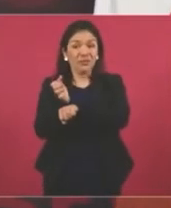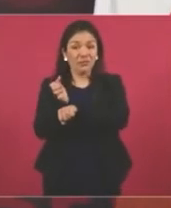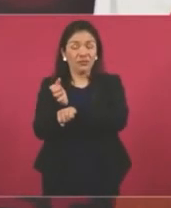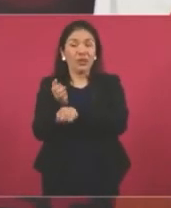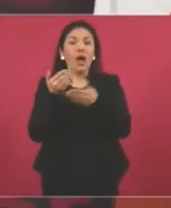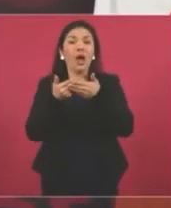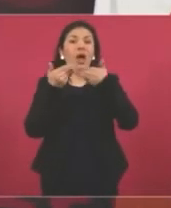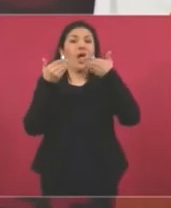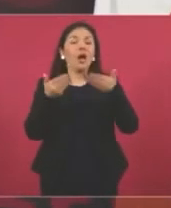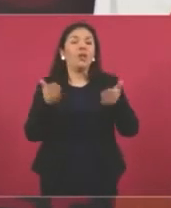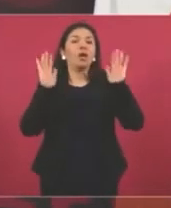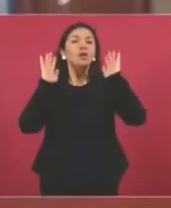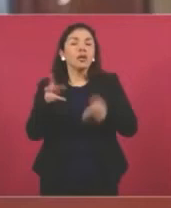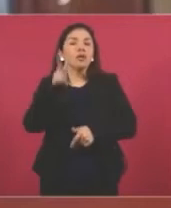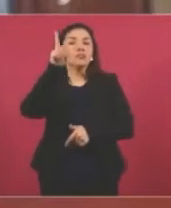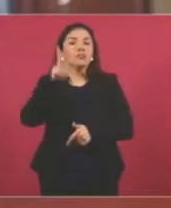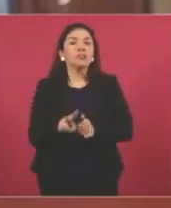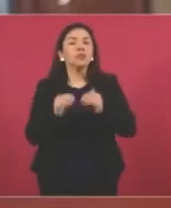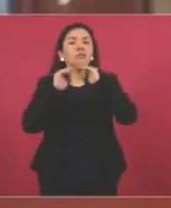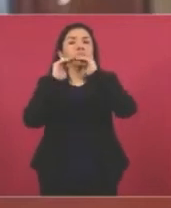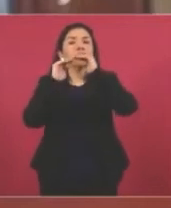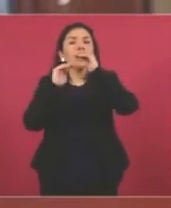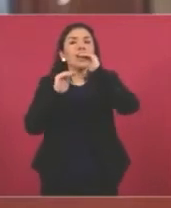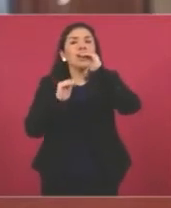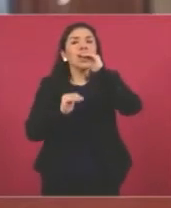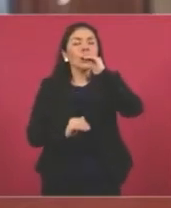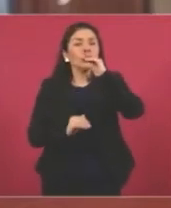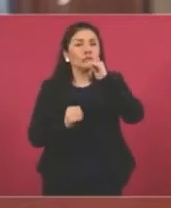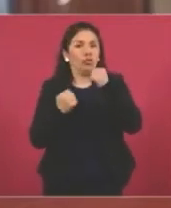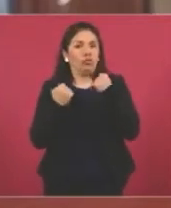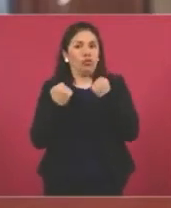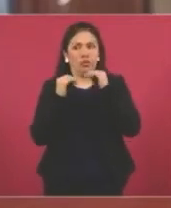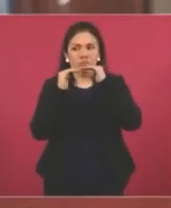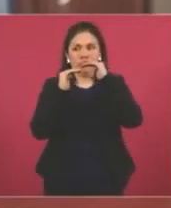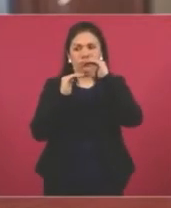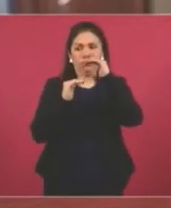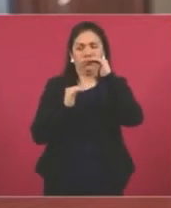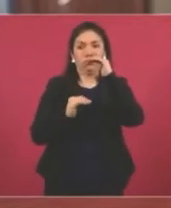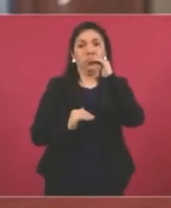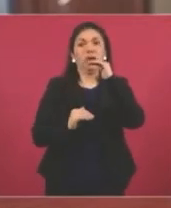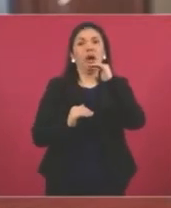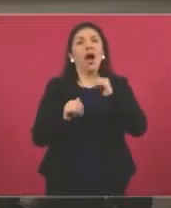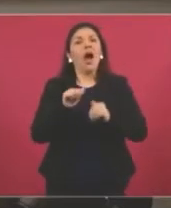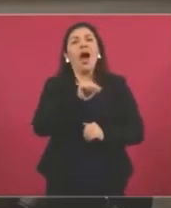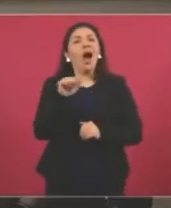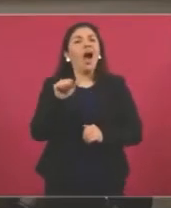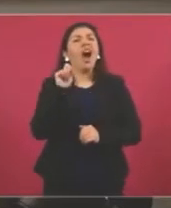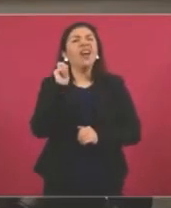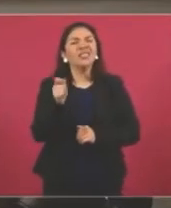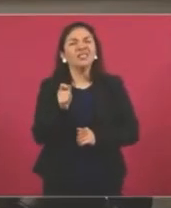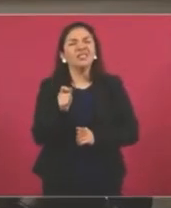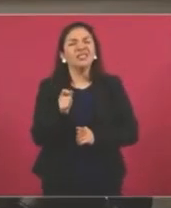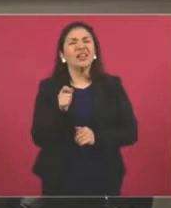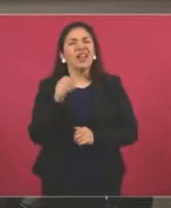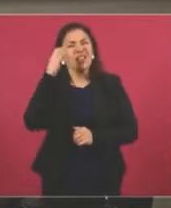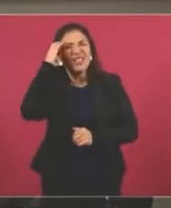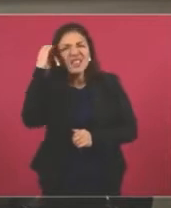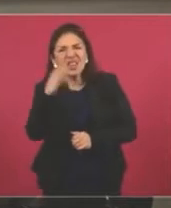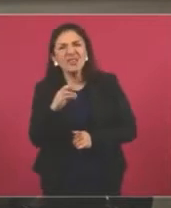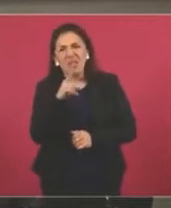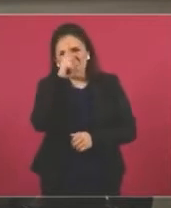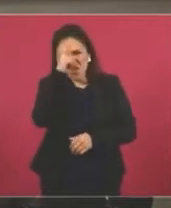logrado disminuir considerablemente la incidencia delictiva